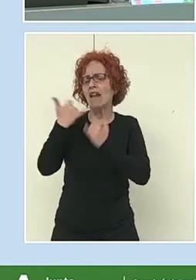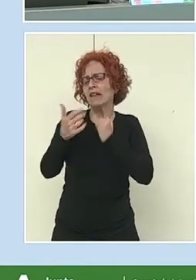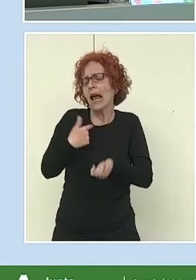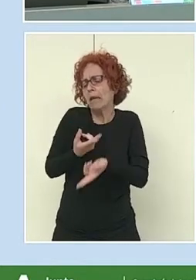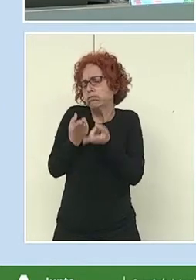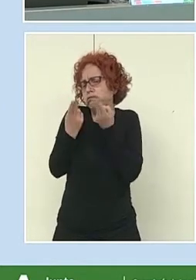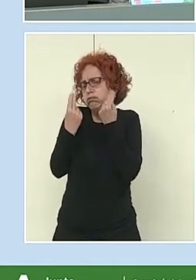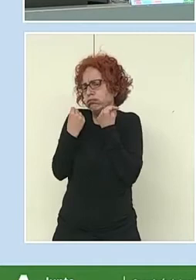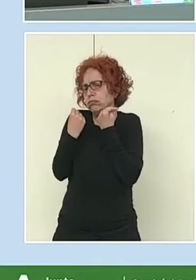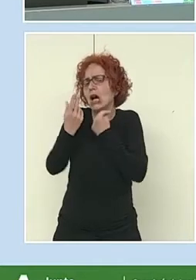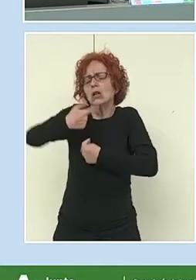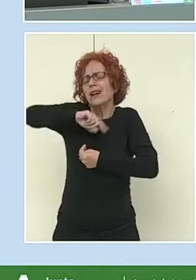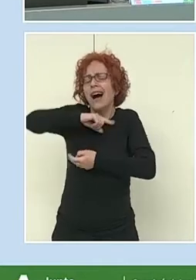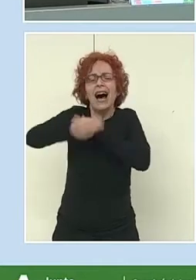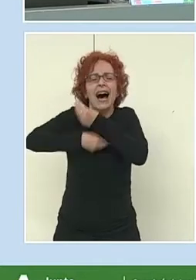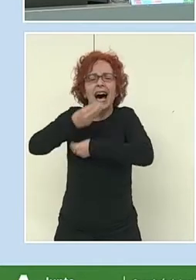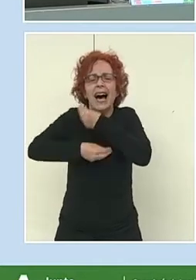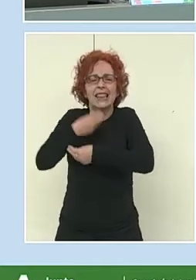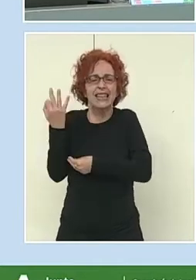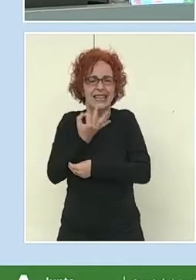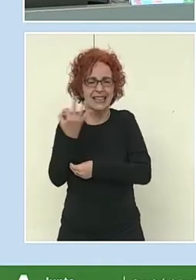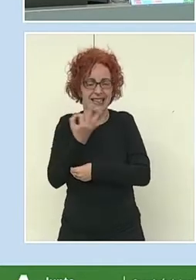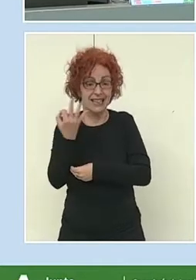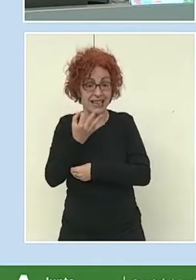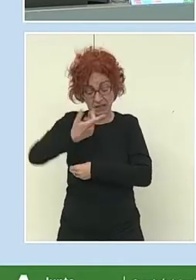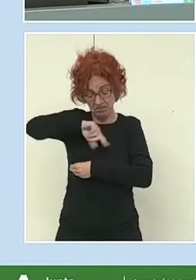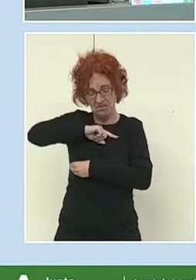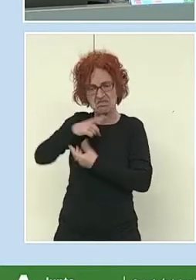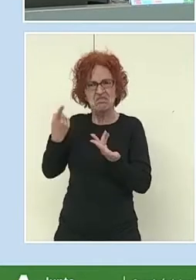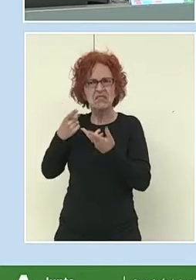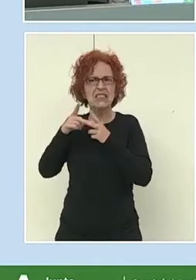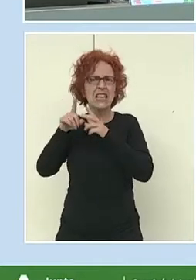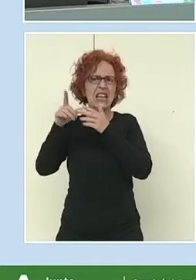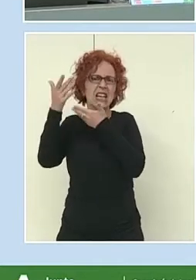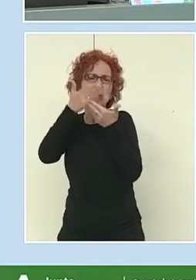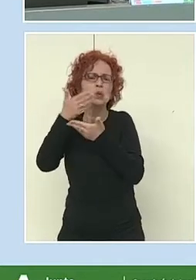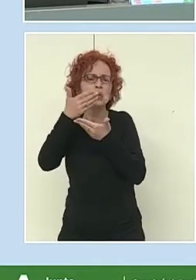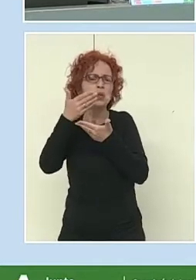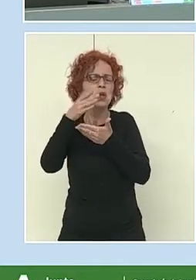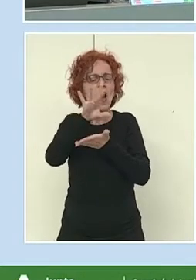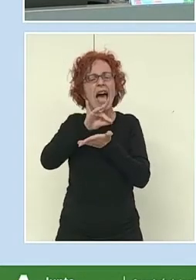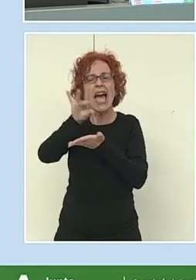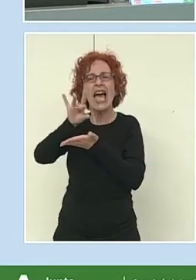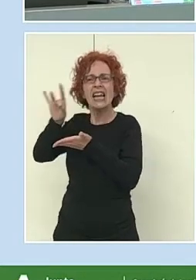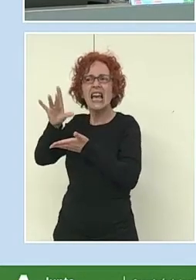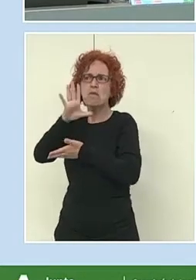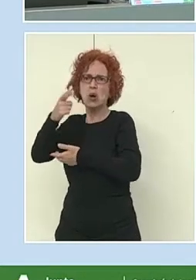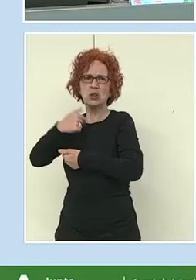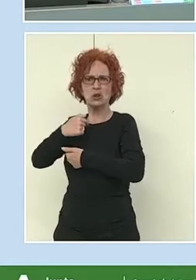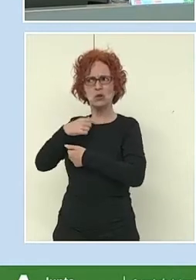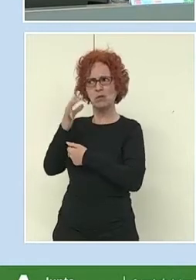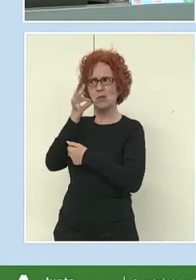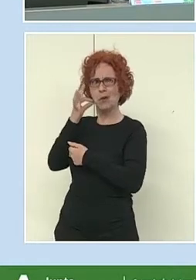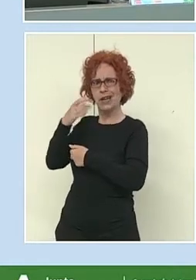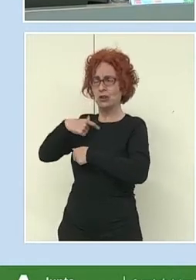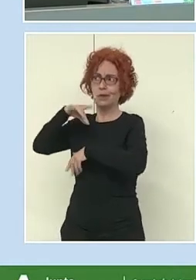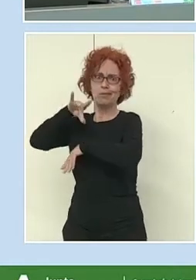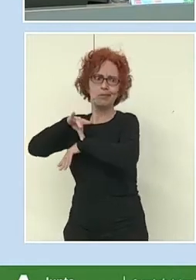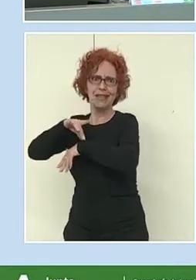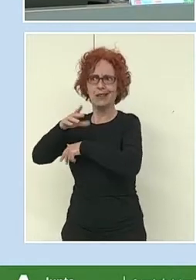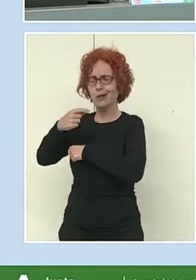queremos hacer, yo qué sé, cualquier carrera técnica o que solamente por el hecho de ser mujer no tengo por qué ser,